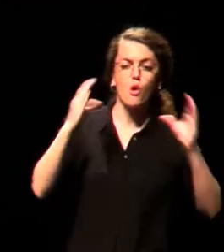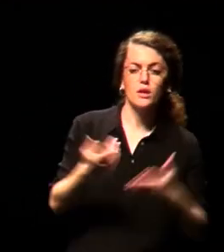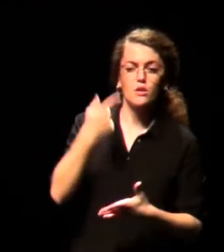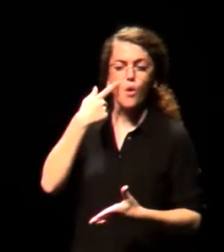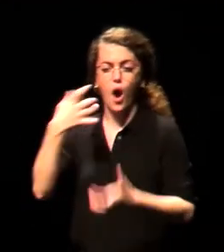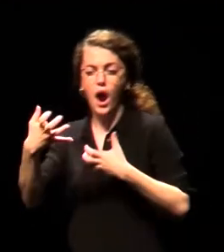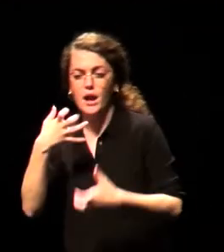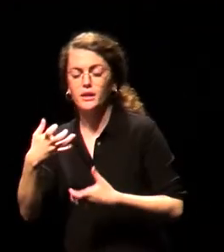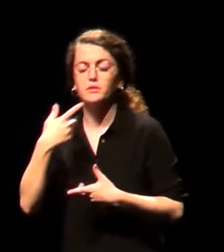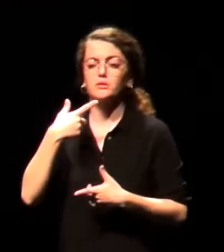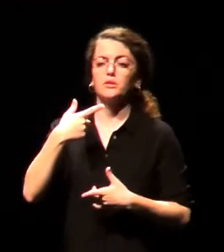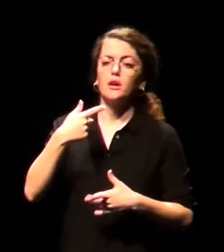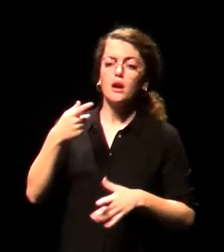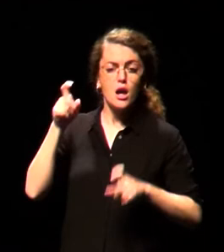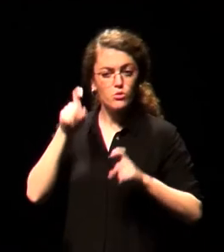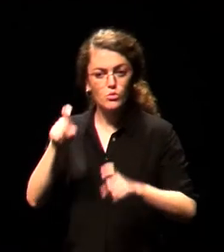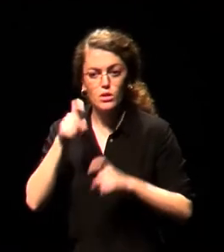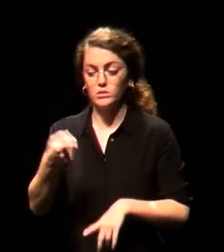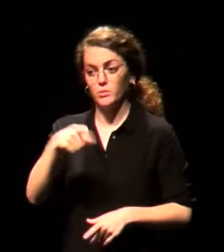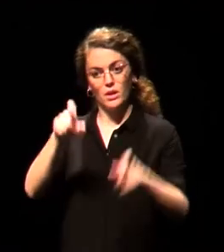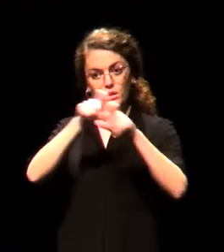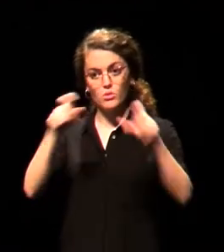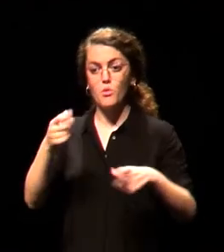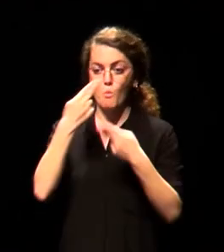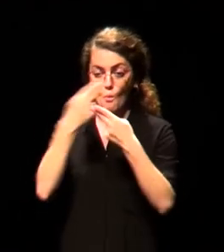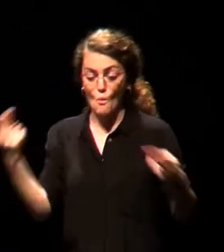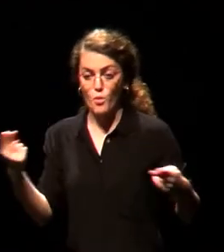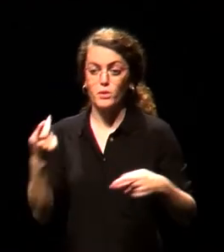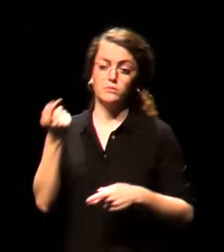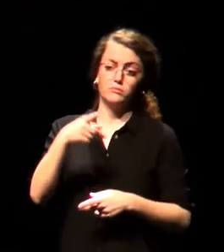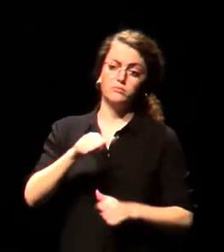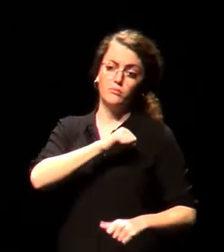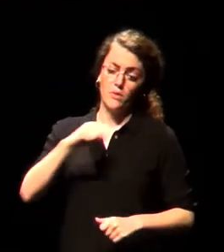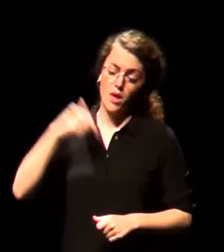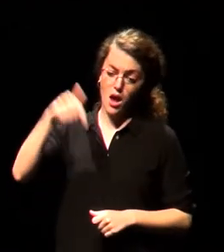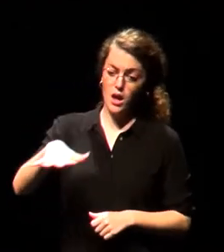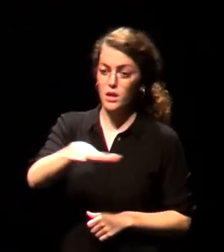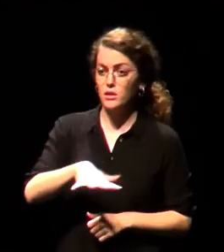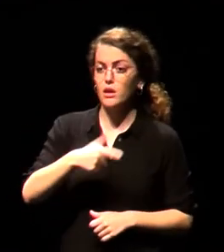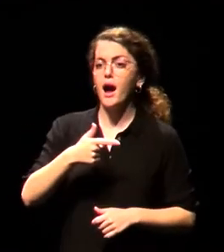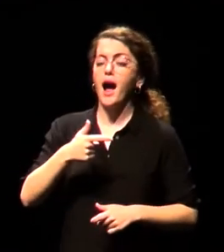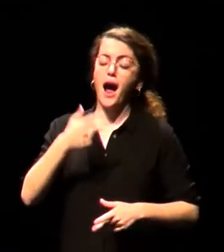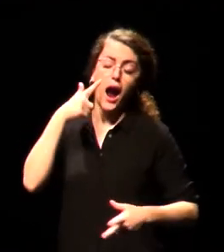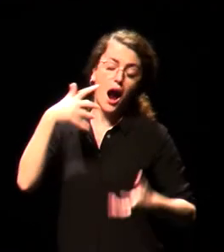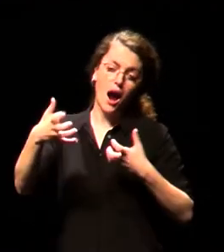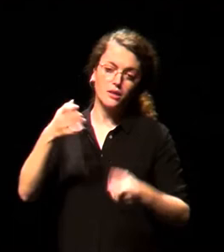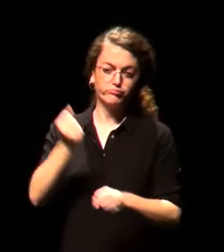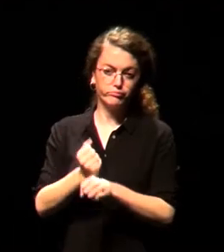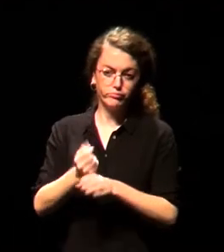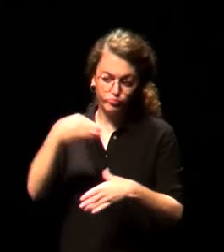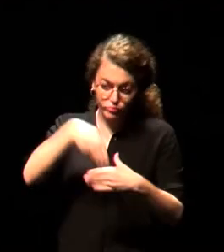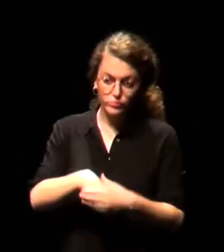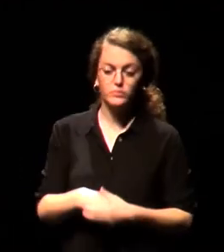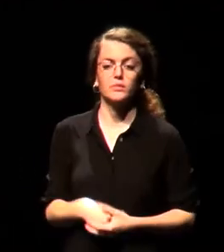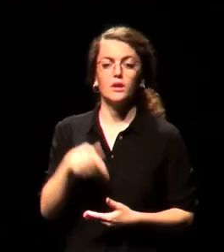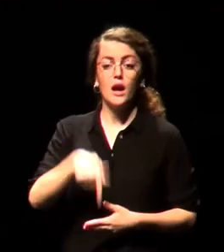y a las instituciones públicas y privadas que trabajan activamente en este campo de las artes. En esta edición somos diez